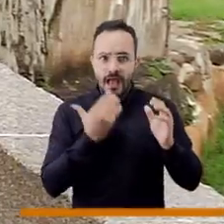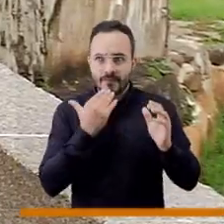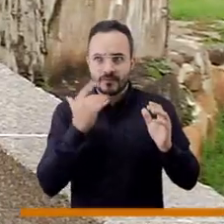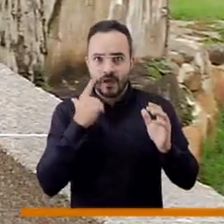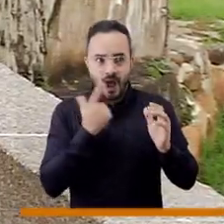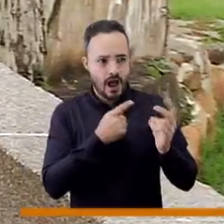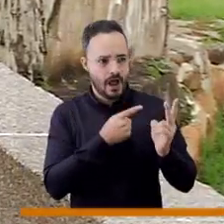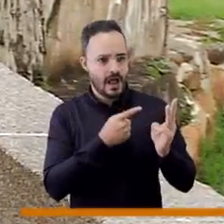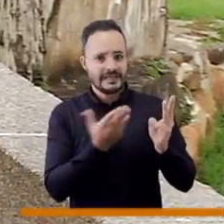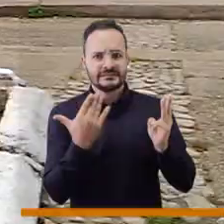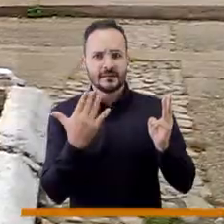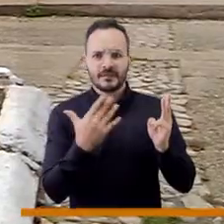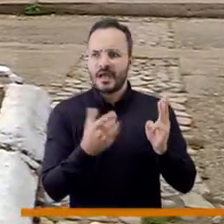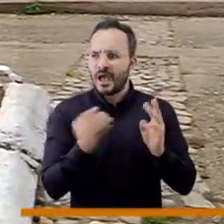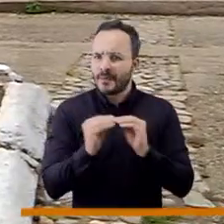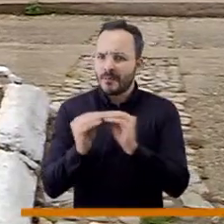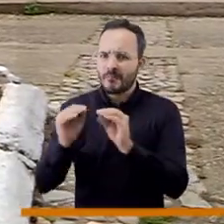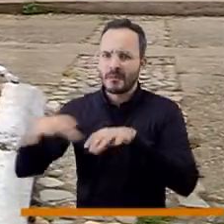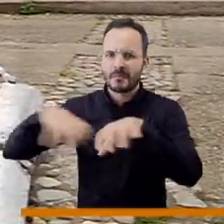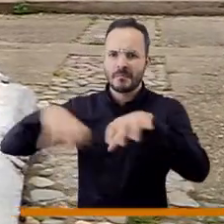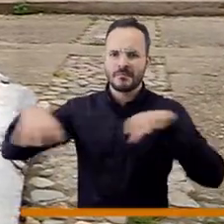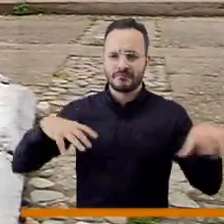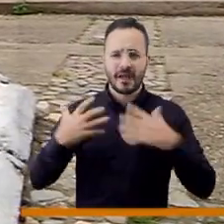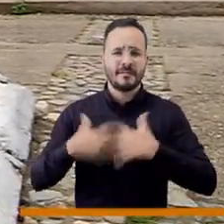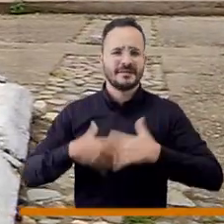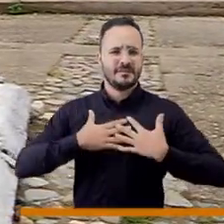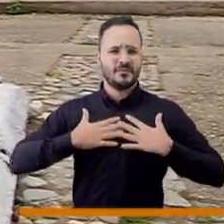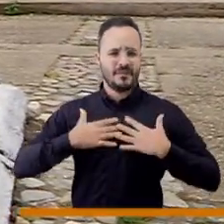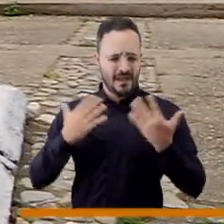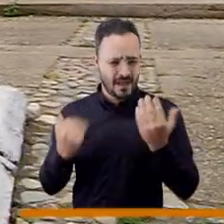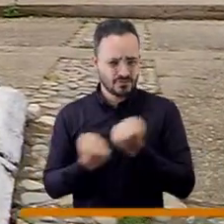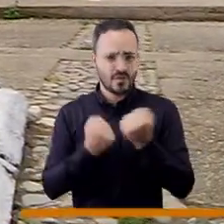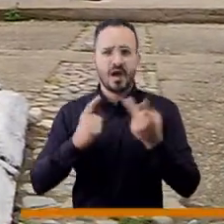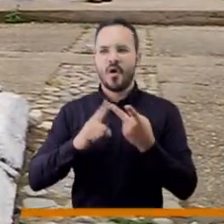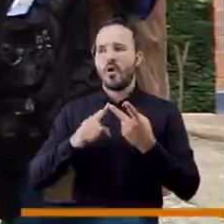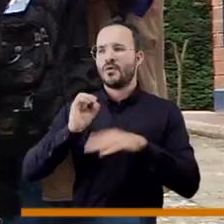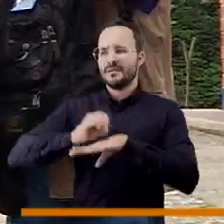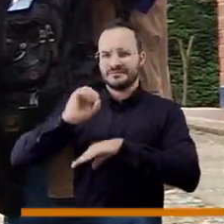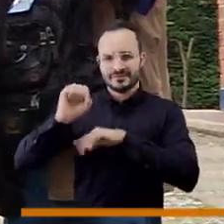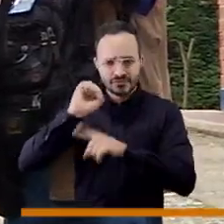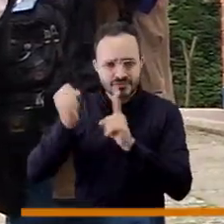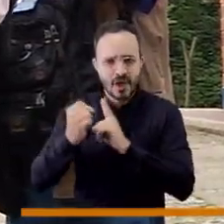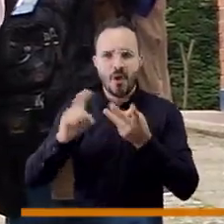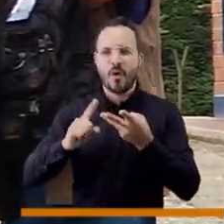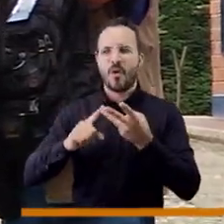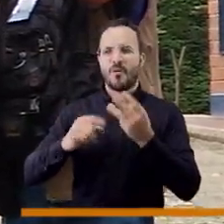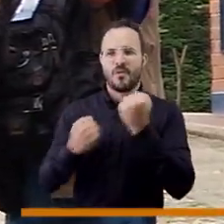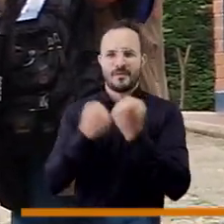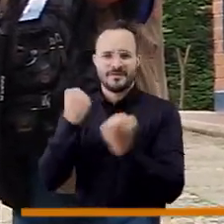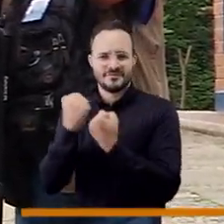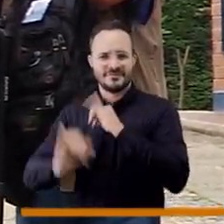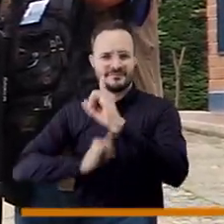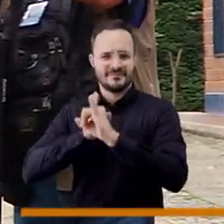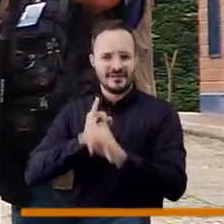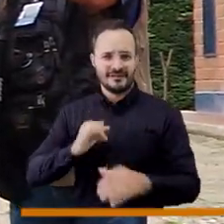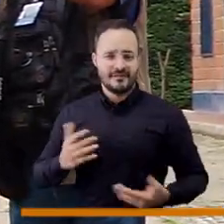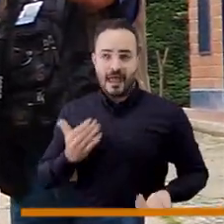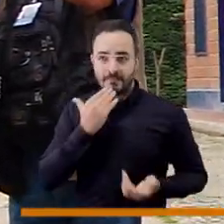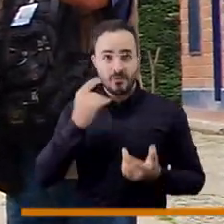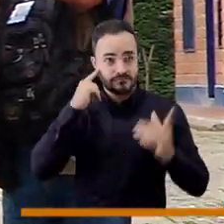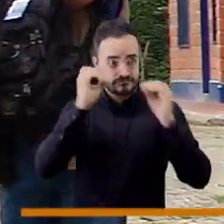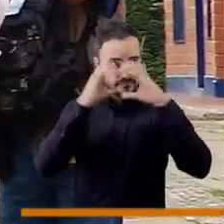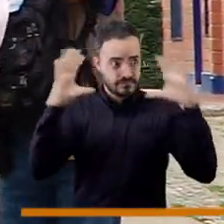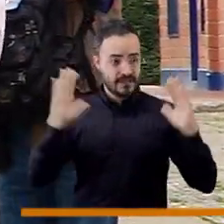granjas hagámosla, aquí hay recursos, los empresarios pueden ayudar, las organizaciones sociales, cooperación internacional. Si hay que hacer